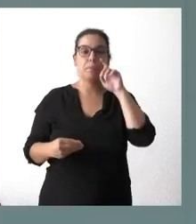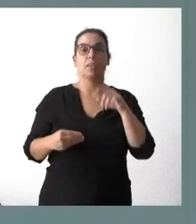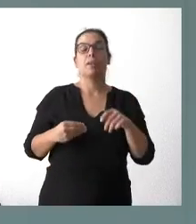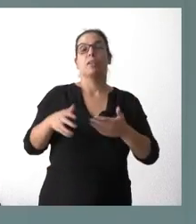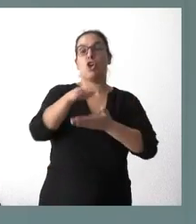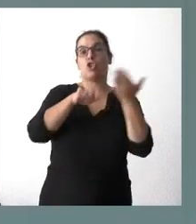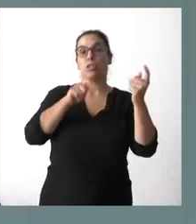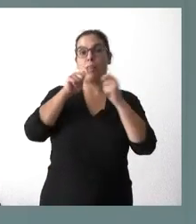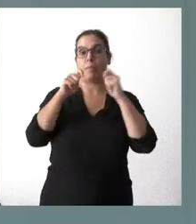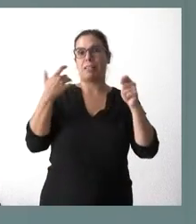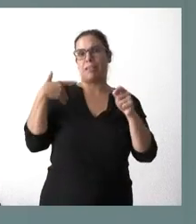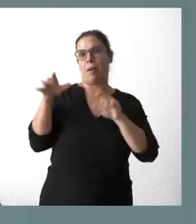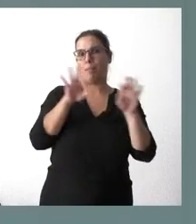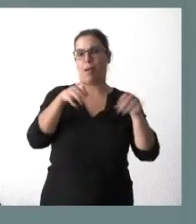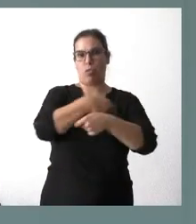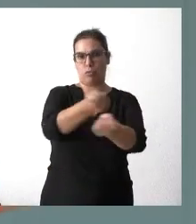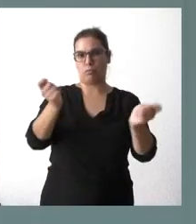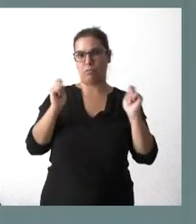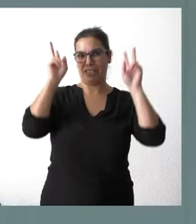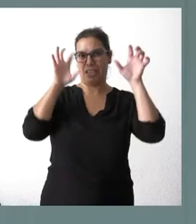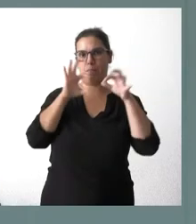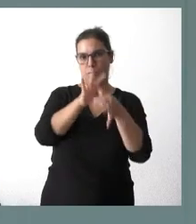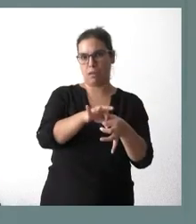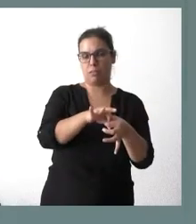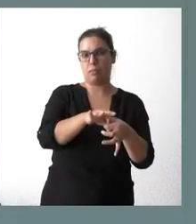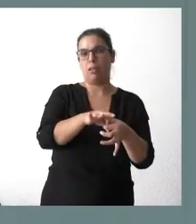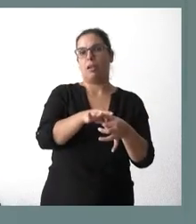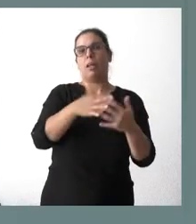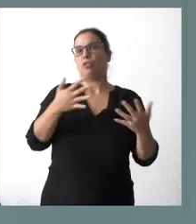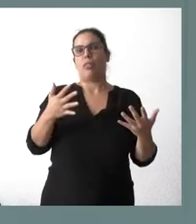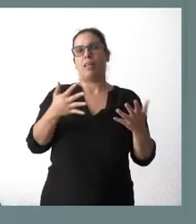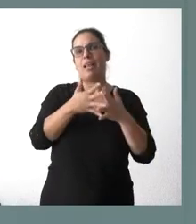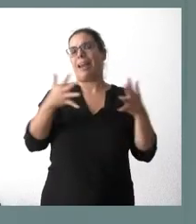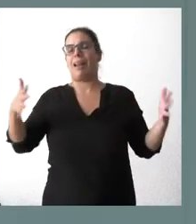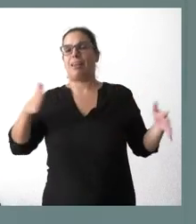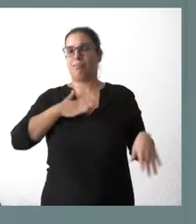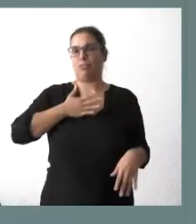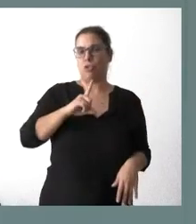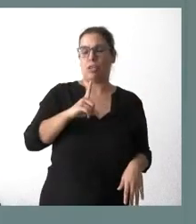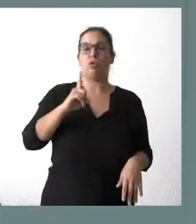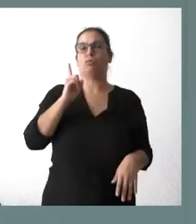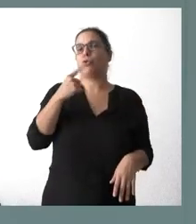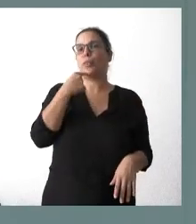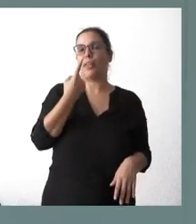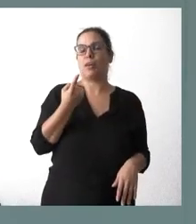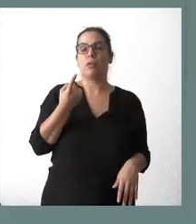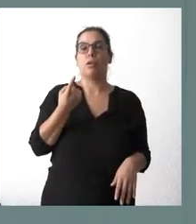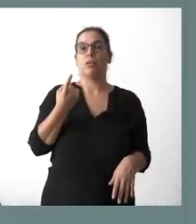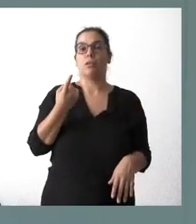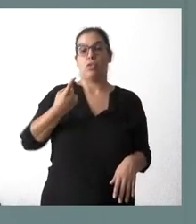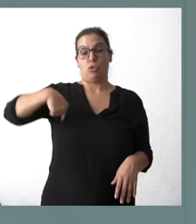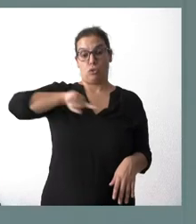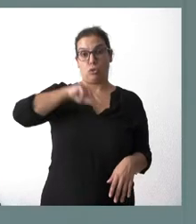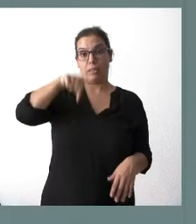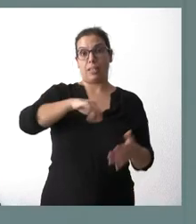prensa sobre la posición al respecto y, por no ser tampoco muy largo, señalarles que nosotros en Castilla y en la